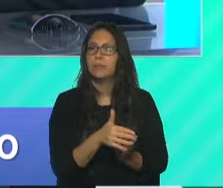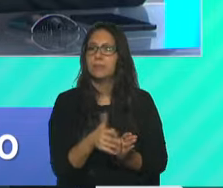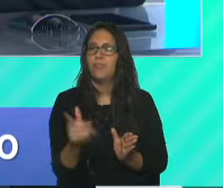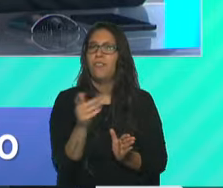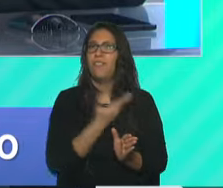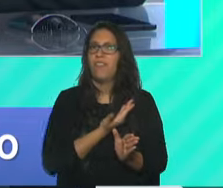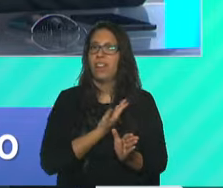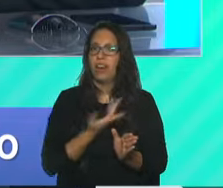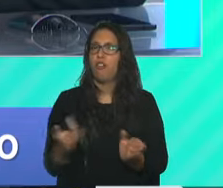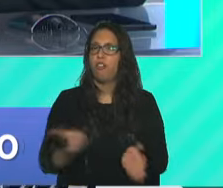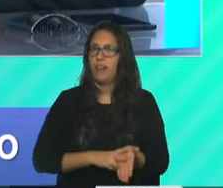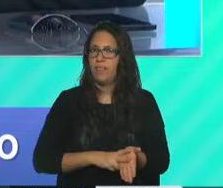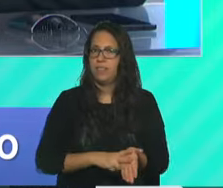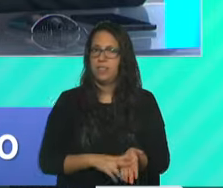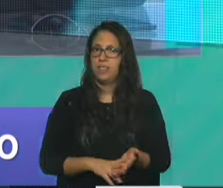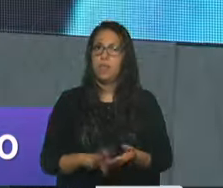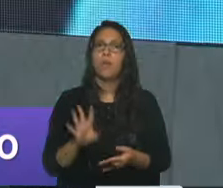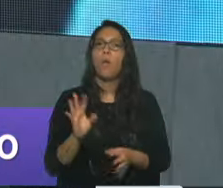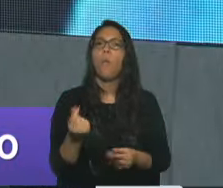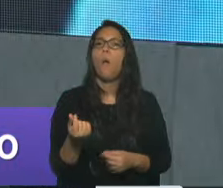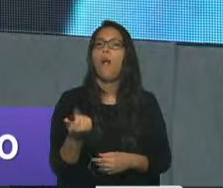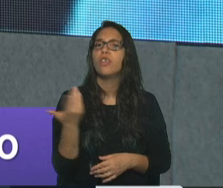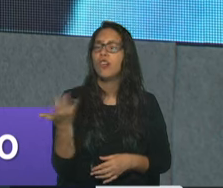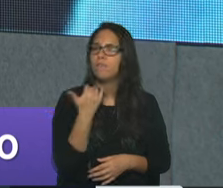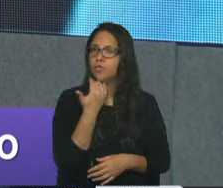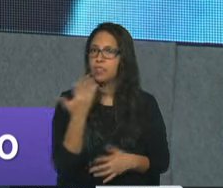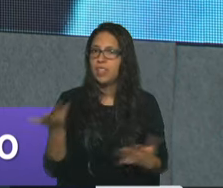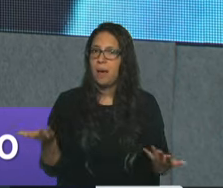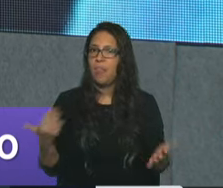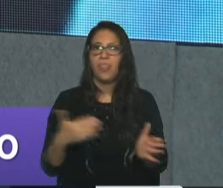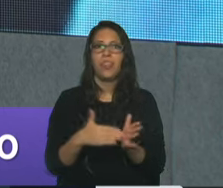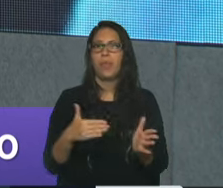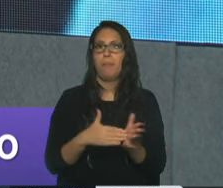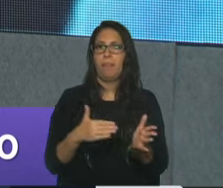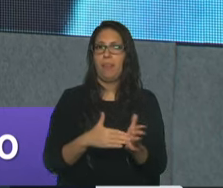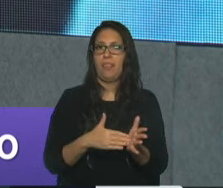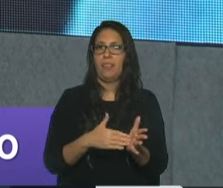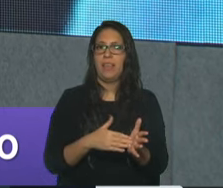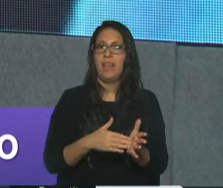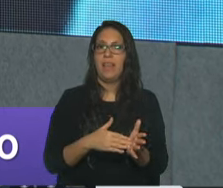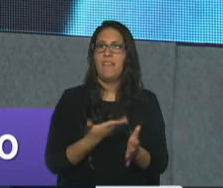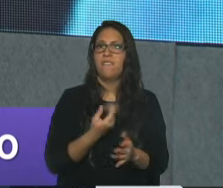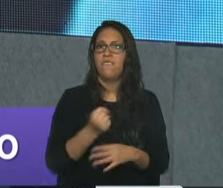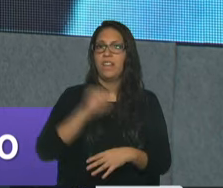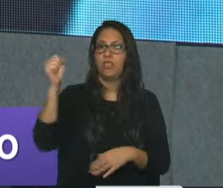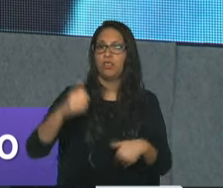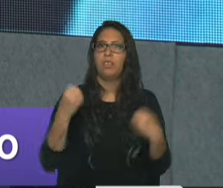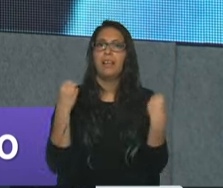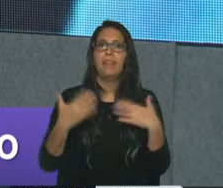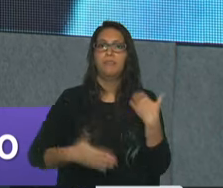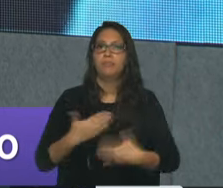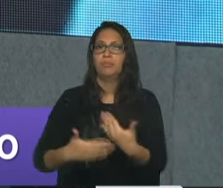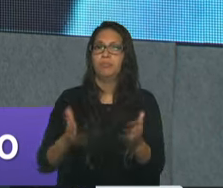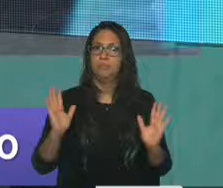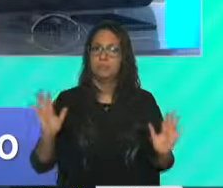febrero se va a repetir. Claro, que no se sabe es el monto, porque quizás hay que ver cómo evoluciona la inflación, ¿no? Sí, en principio